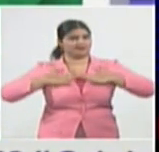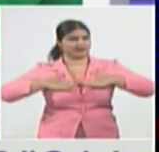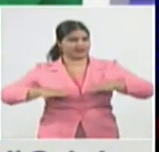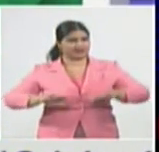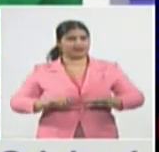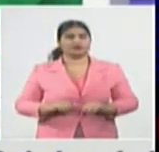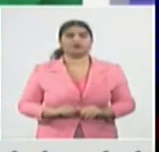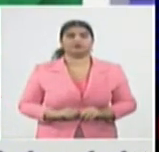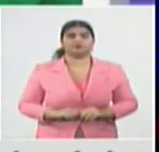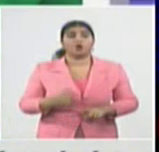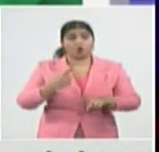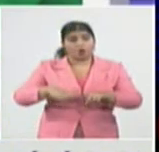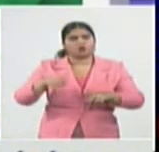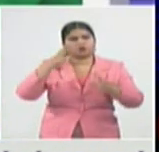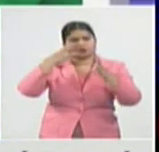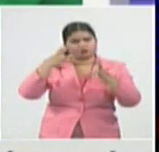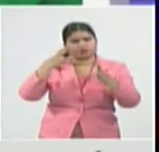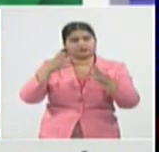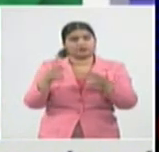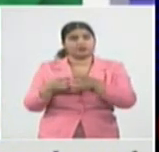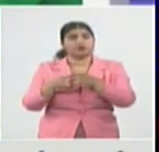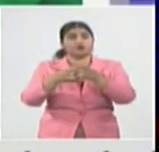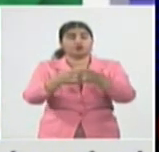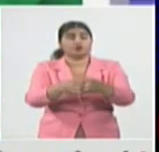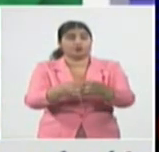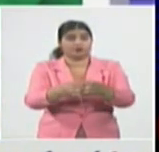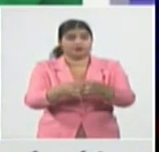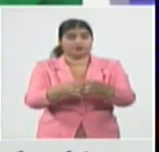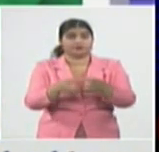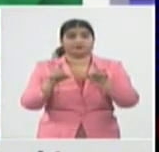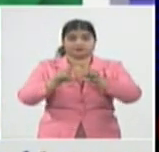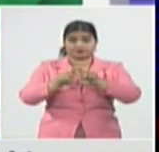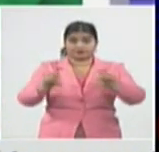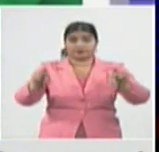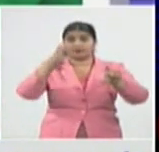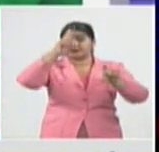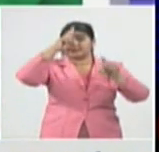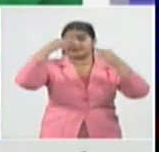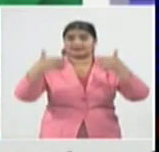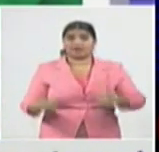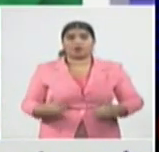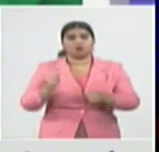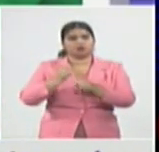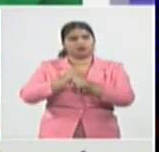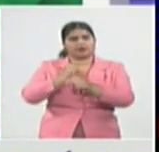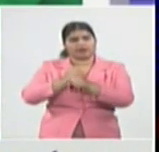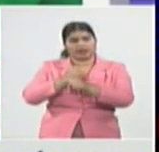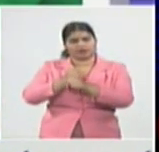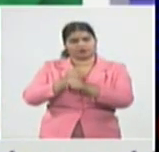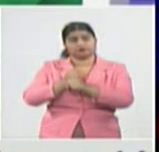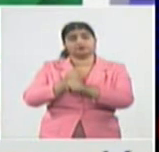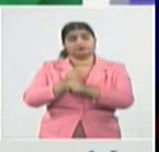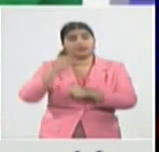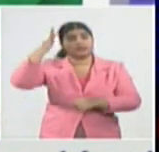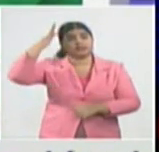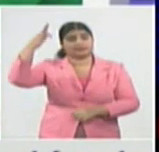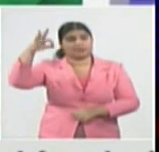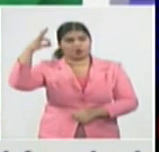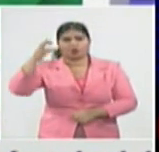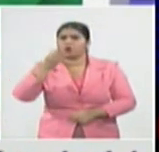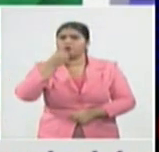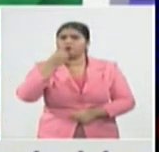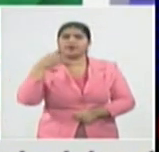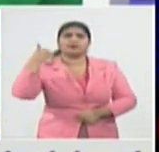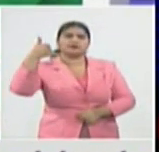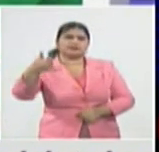papel importante también tenemos el equipo de salud que está trabajando directamente en todas las áreas los psicólogos que están trabajando aquí